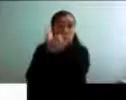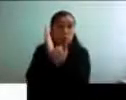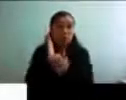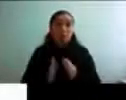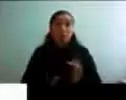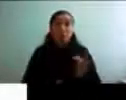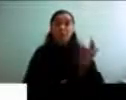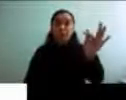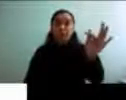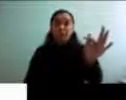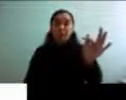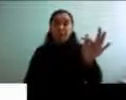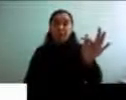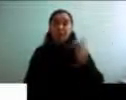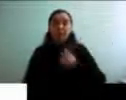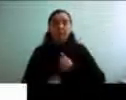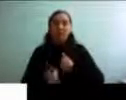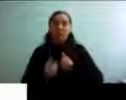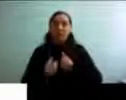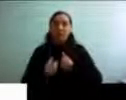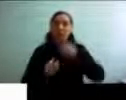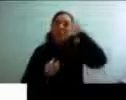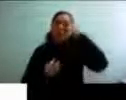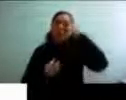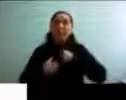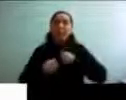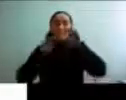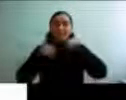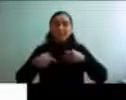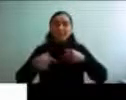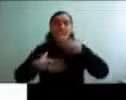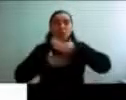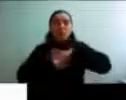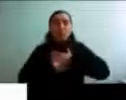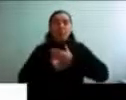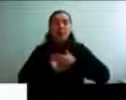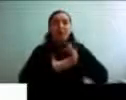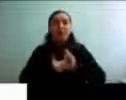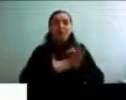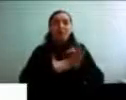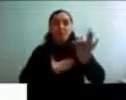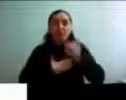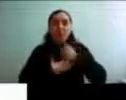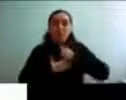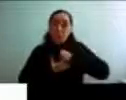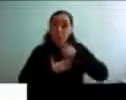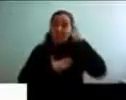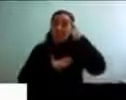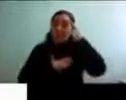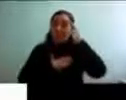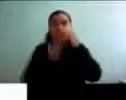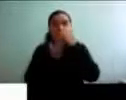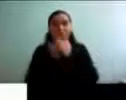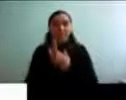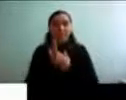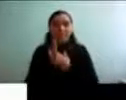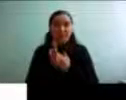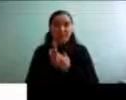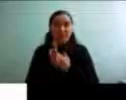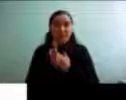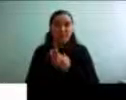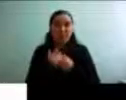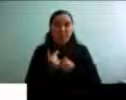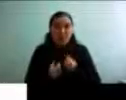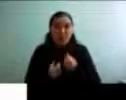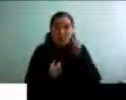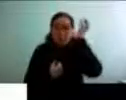si yo sé que yo cuento conmigo misma en el futuro, yo puedo generar un proyecto. Si yo no sé qué